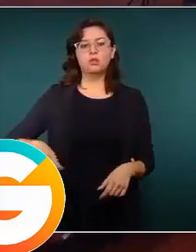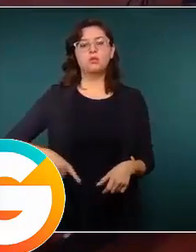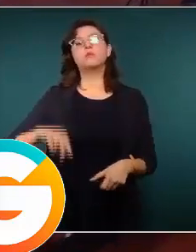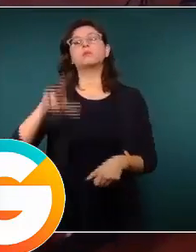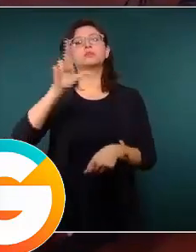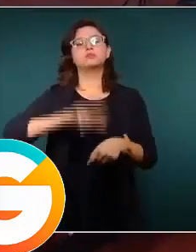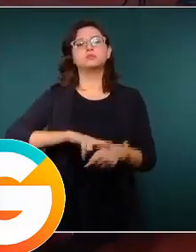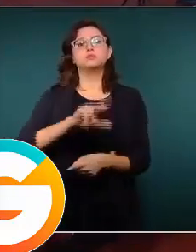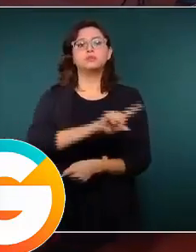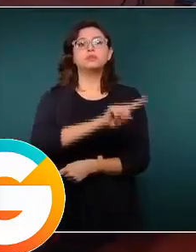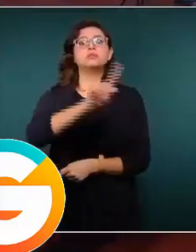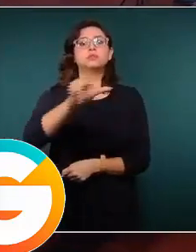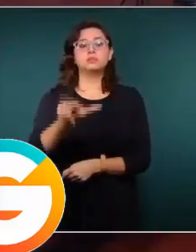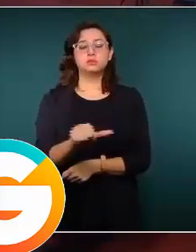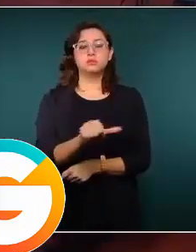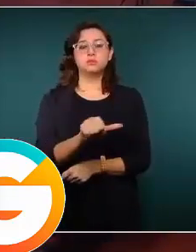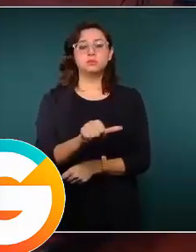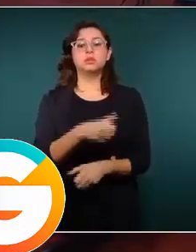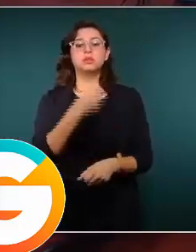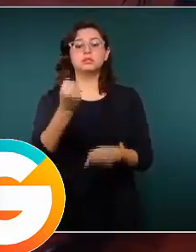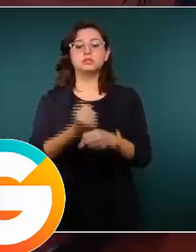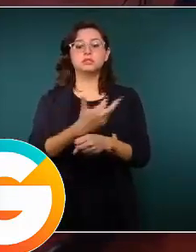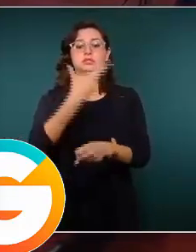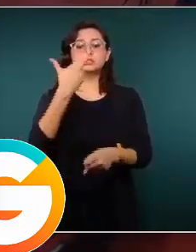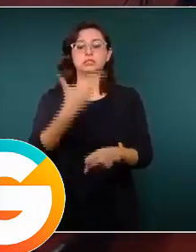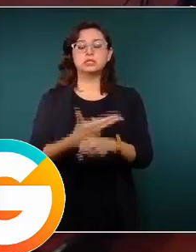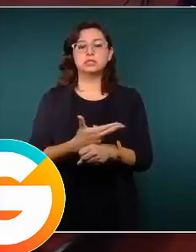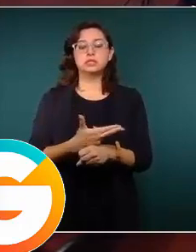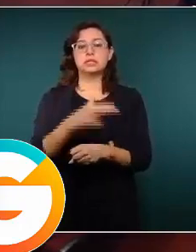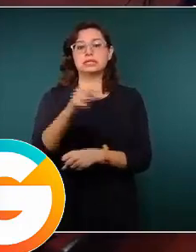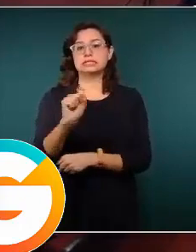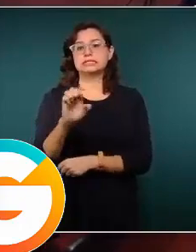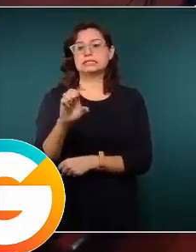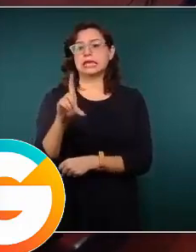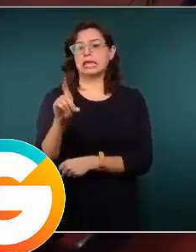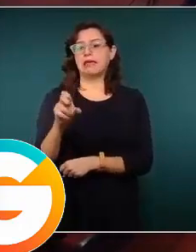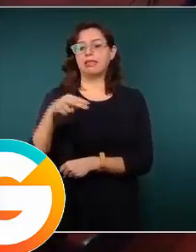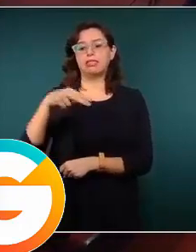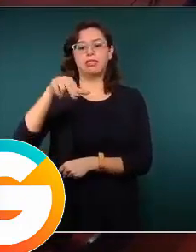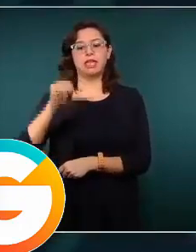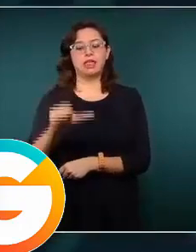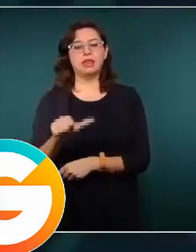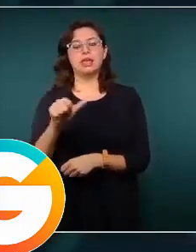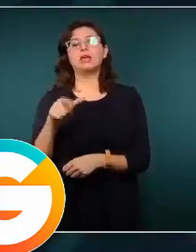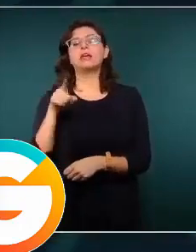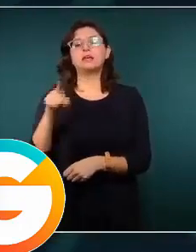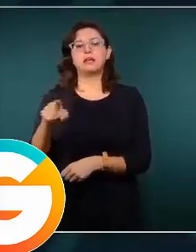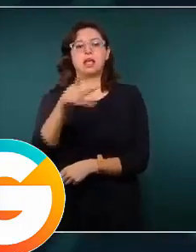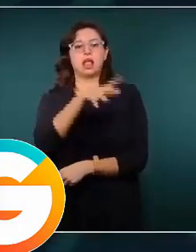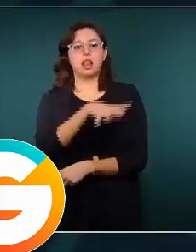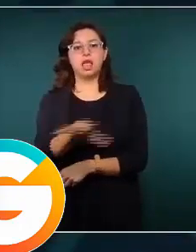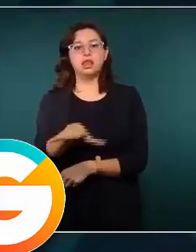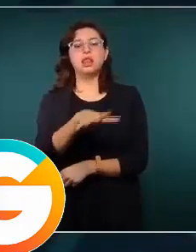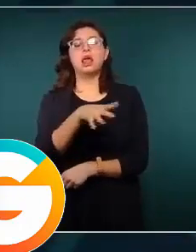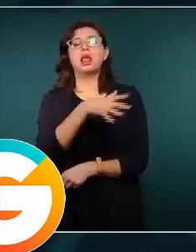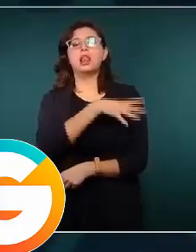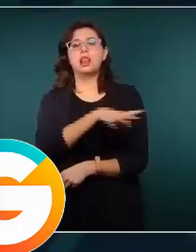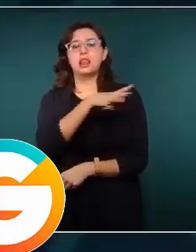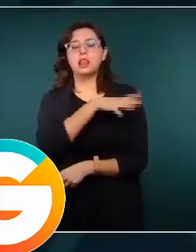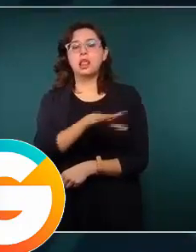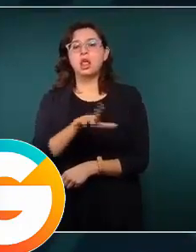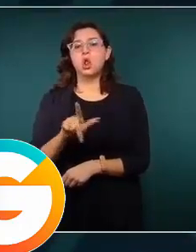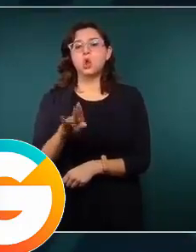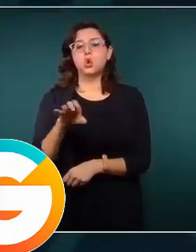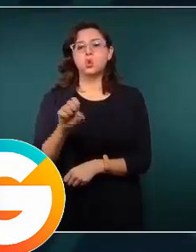y posteriormente el secretario de la Defensa, el general Luis Crescencio Sandoval, va también